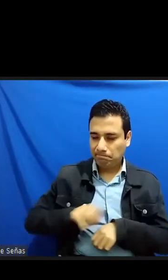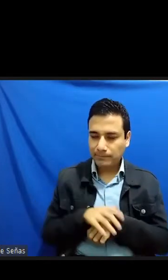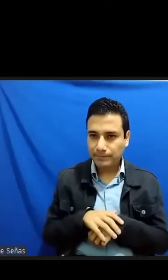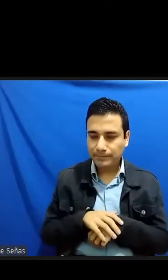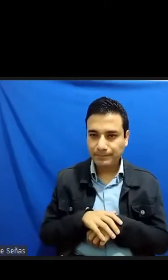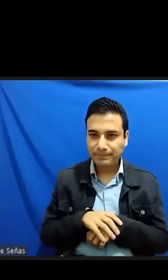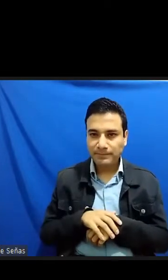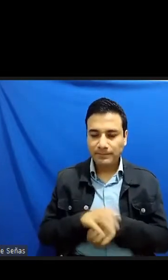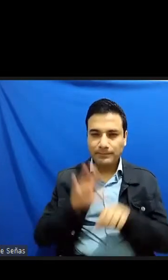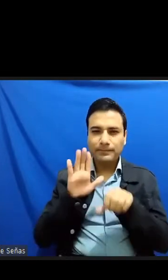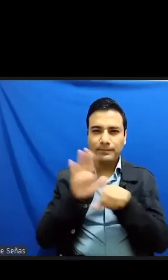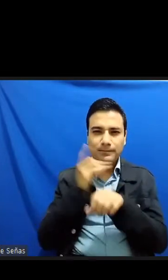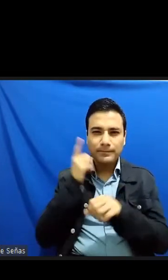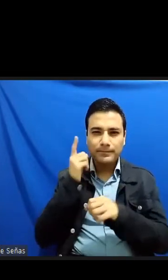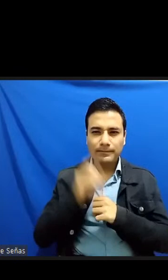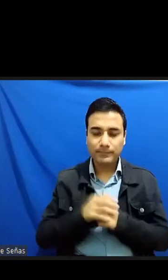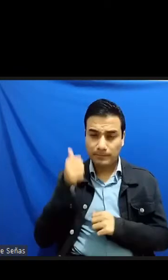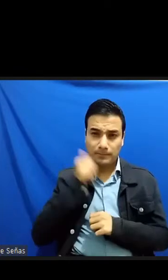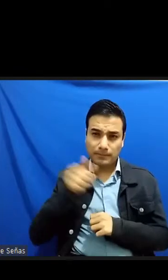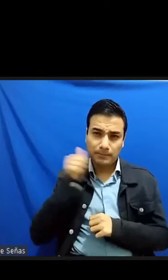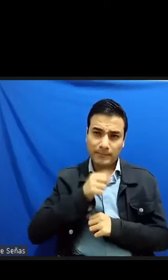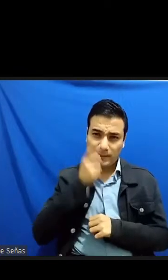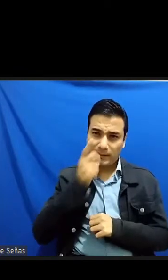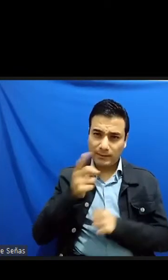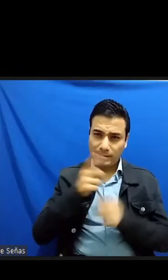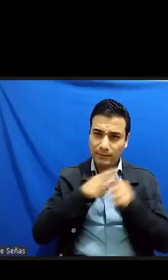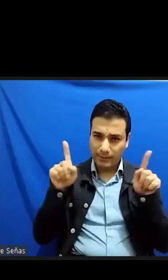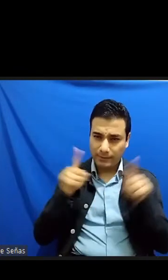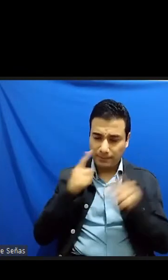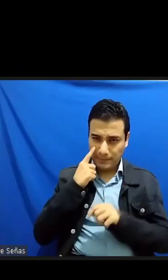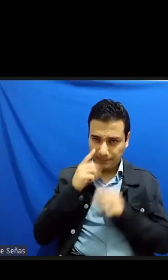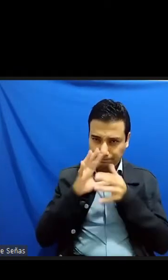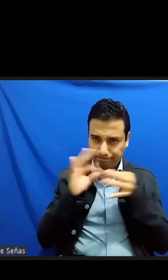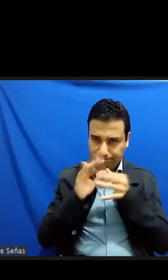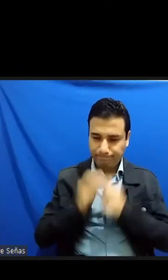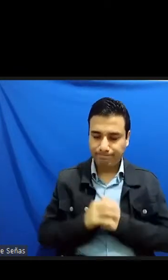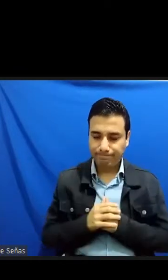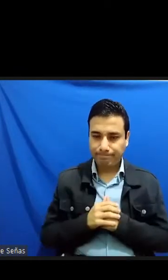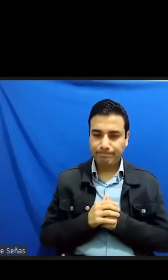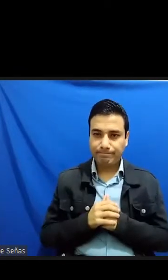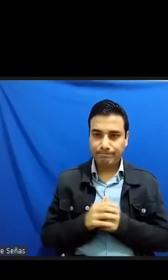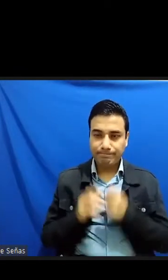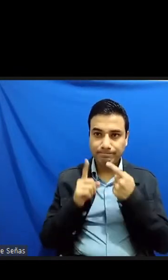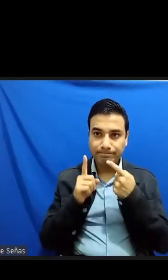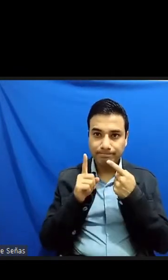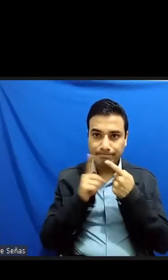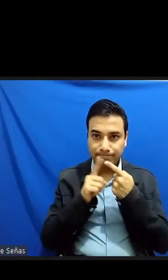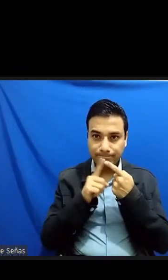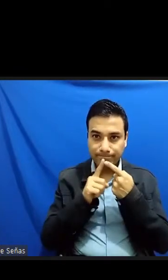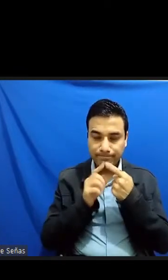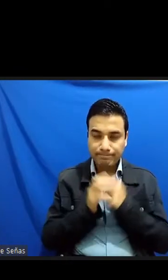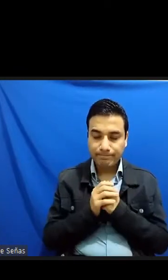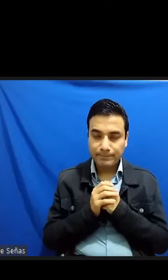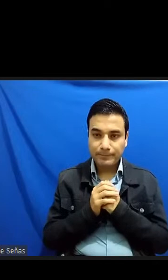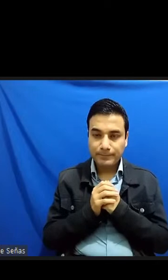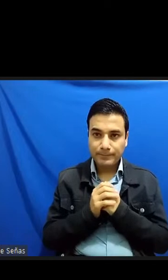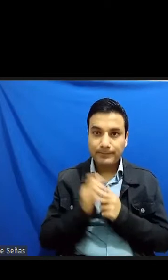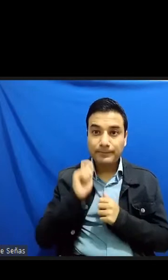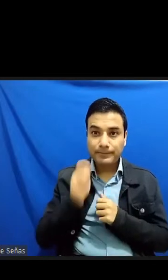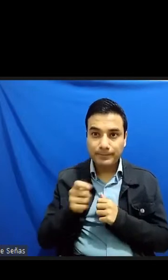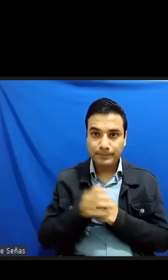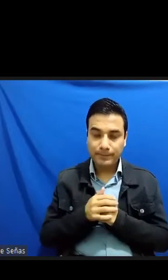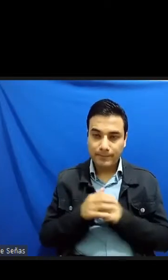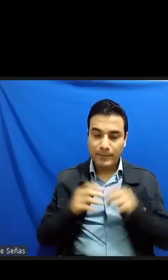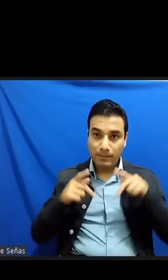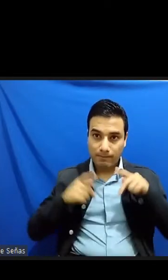que se ha instaurado en los últimos años la que empieza a establecerse entre el lisiado de